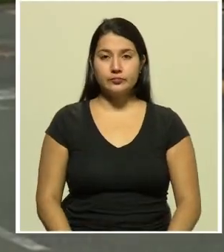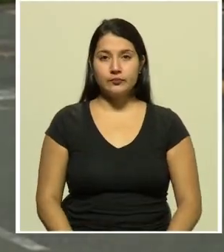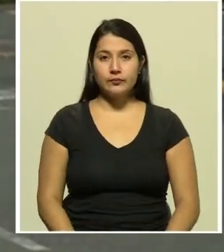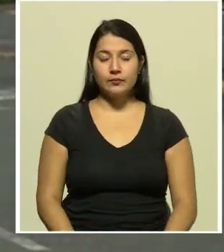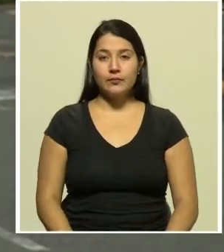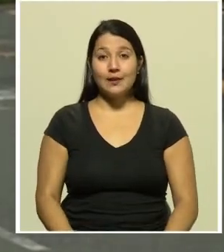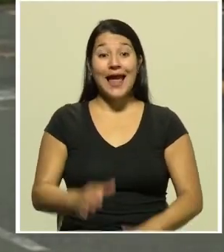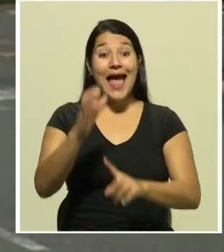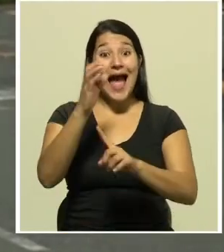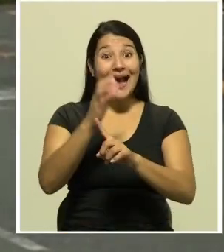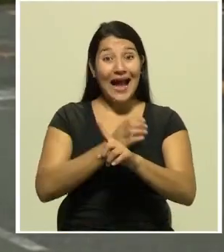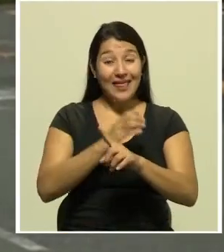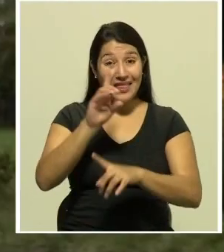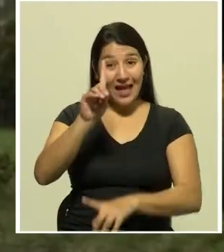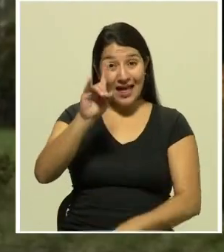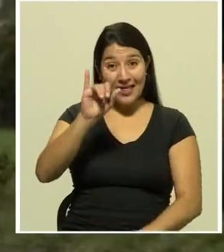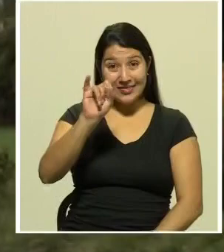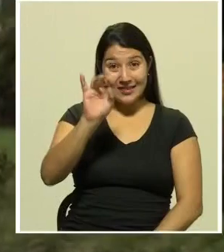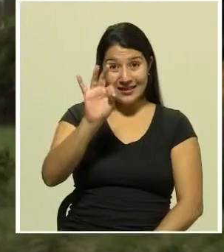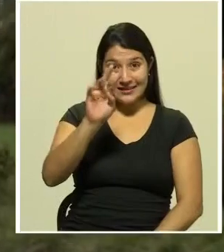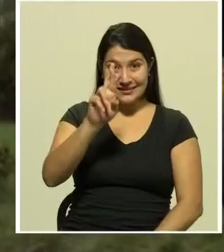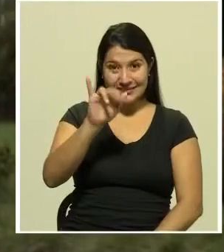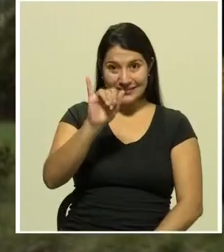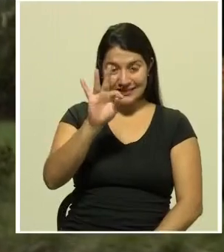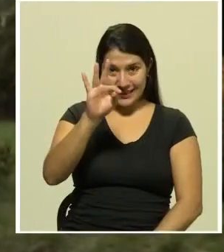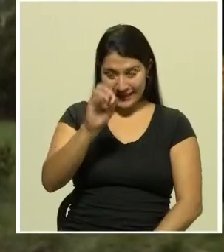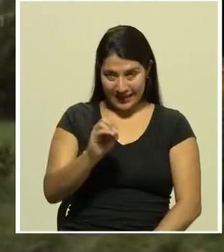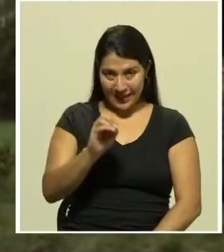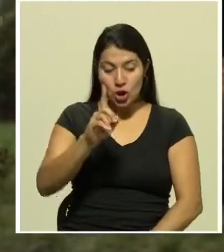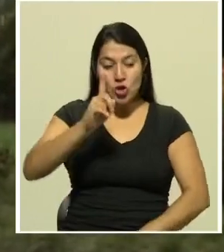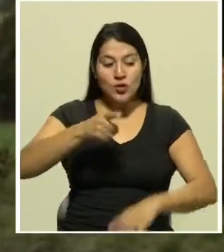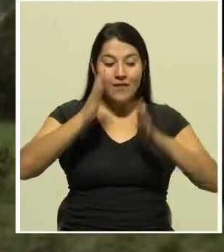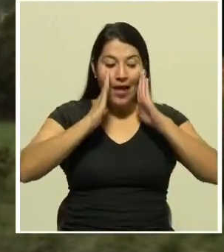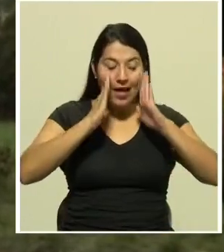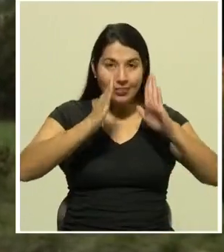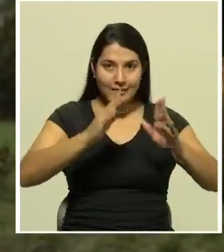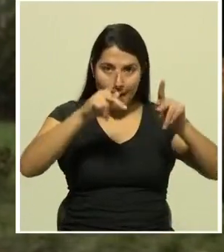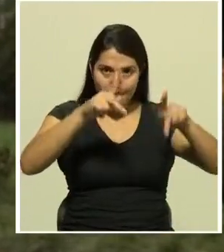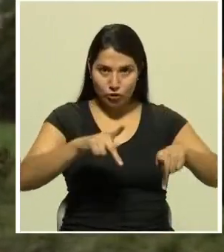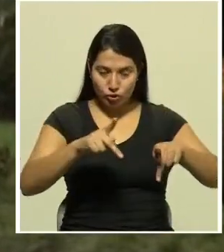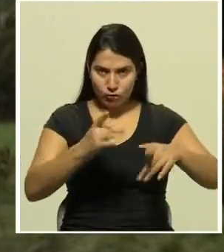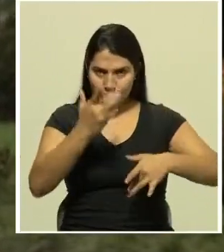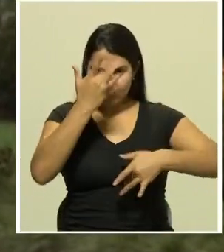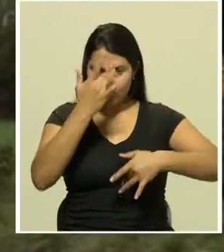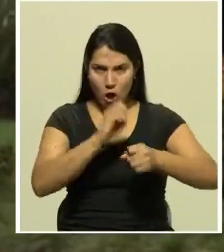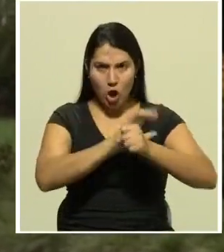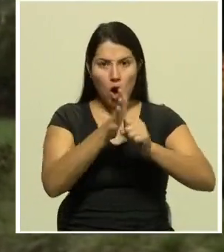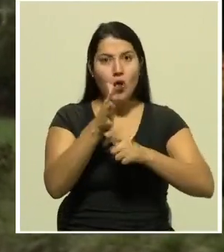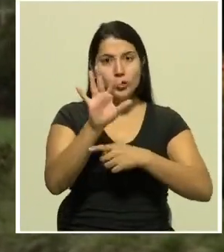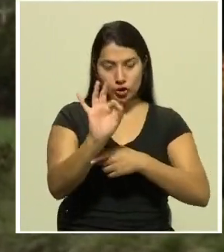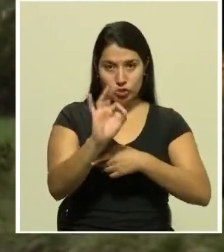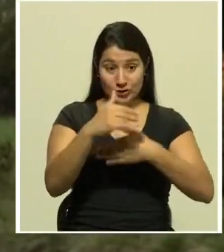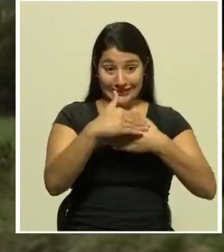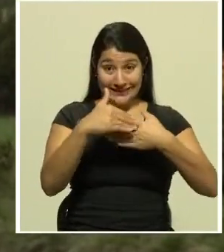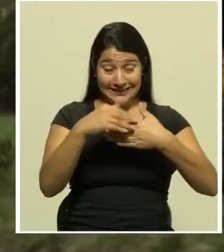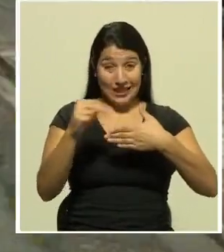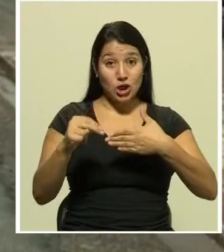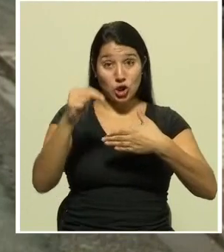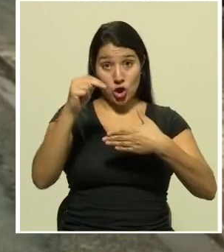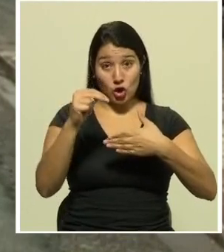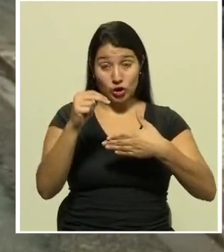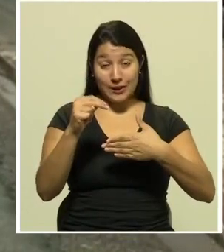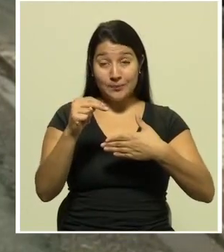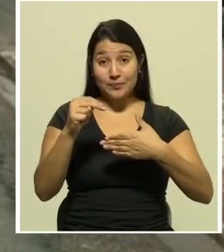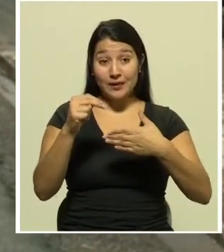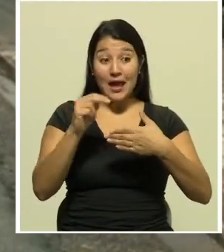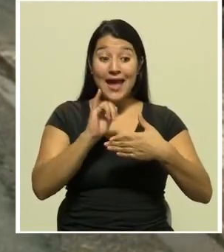Cada distrito deberá hacerse cargo de los pacientes de COVID-19 en la zona norte. Esta es la principal conclusión que se tomó luego de que